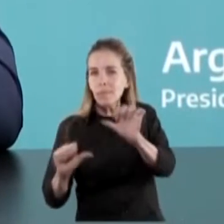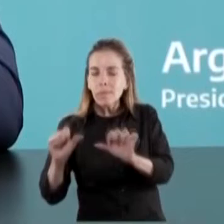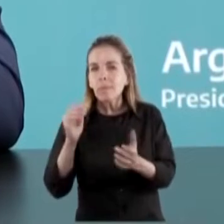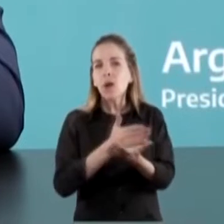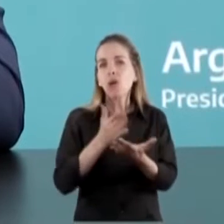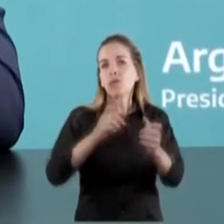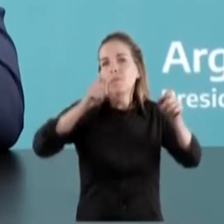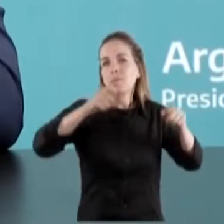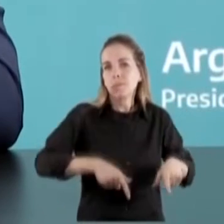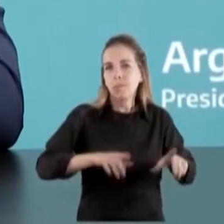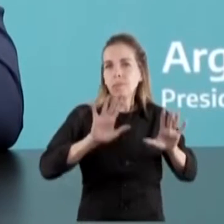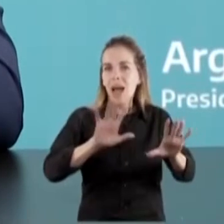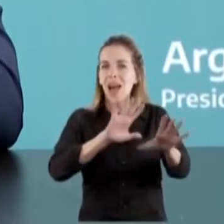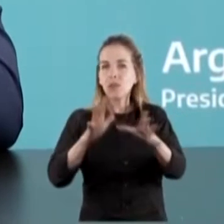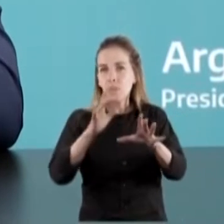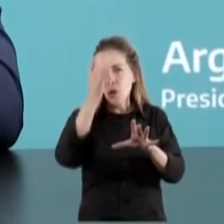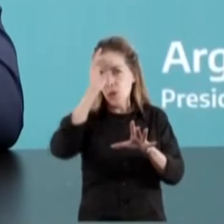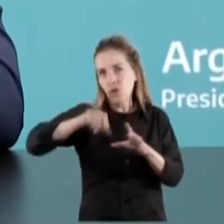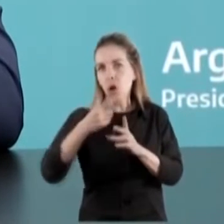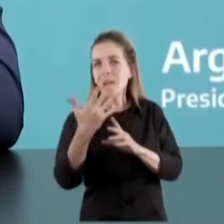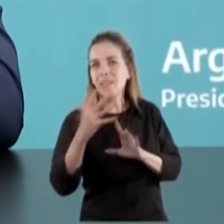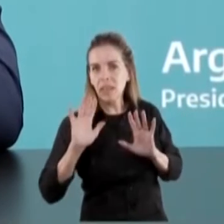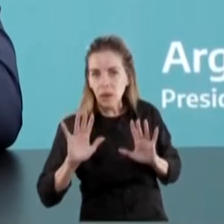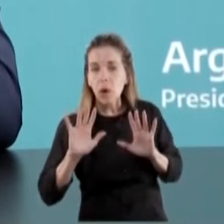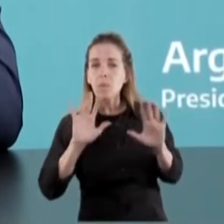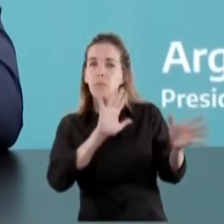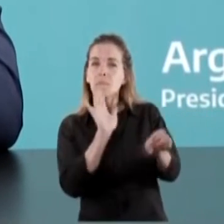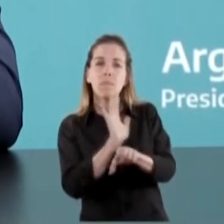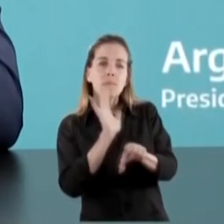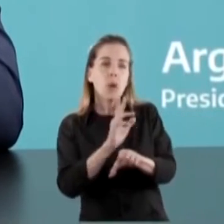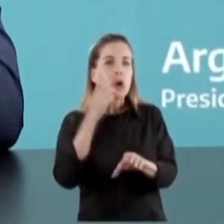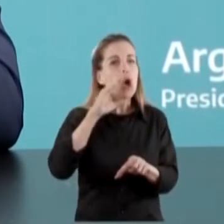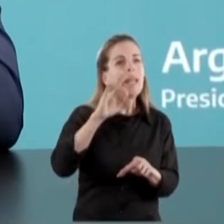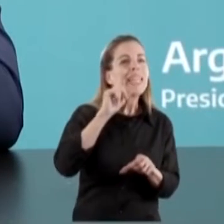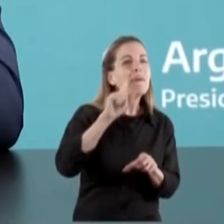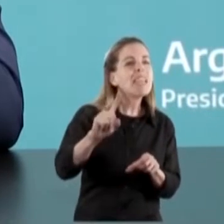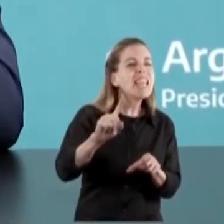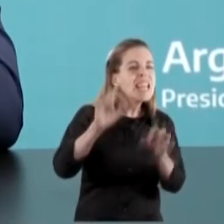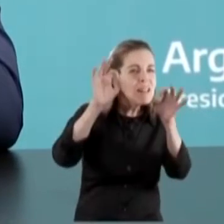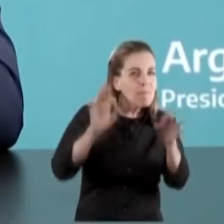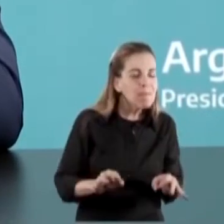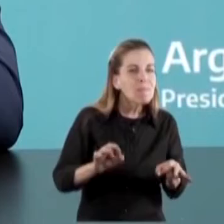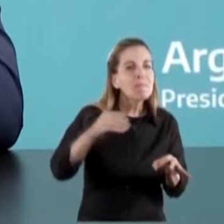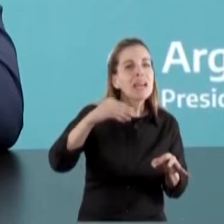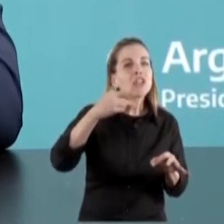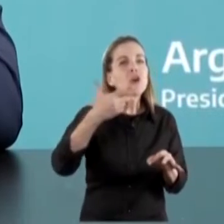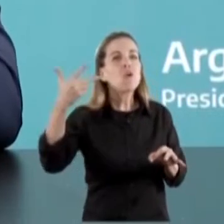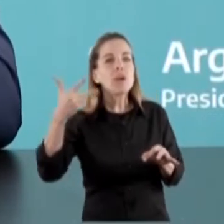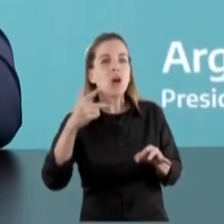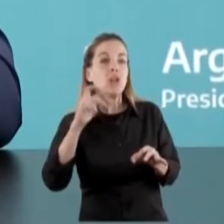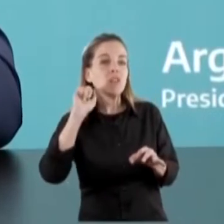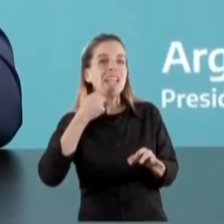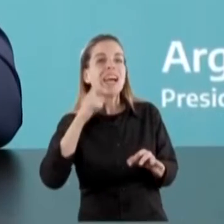local. Eso representa, digo, para tener en cuenta más de 90.000 metros cúbicos de gasoil.